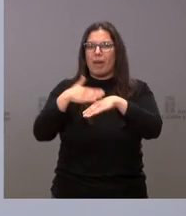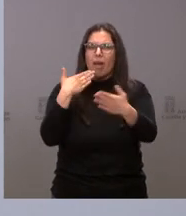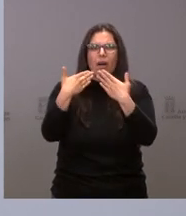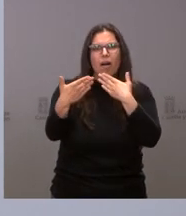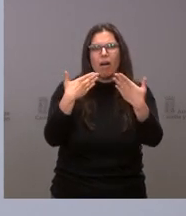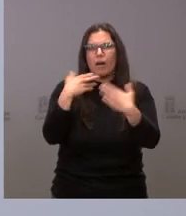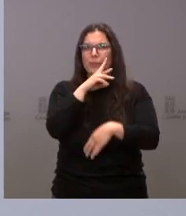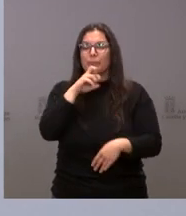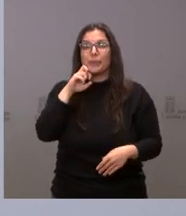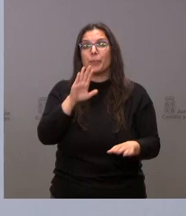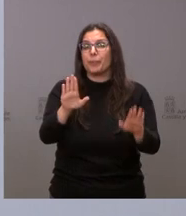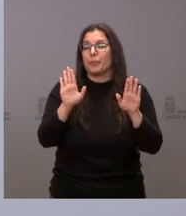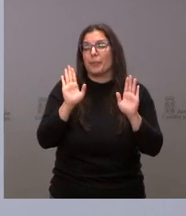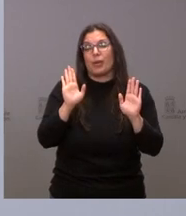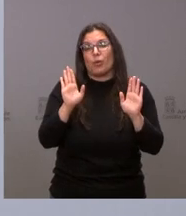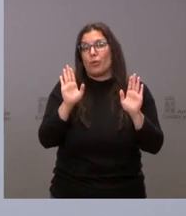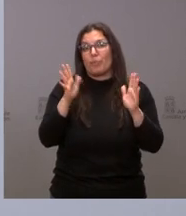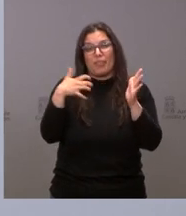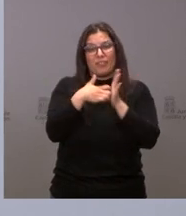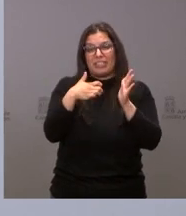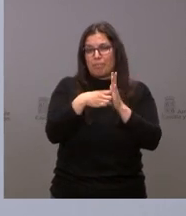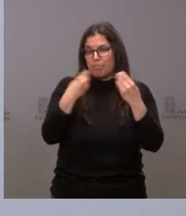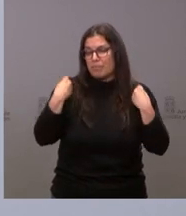voy a utilizar el mismo refrán